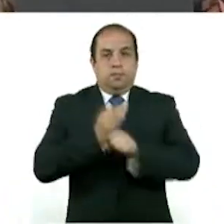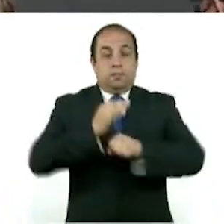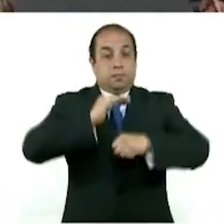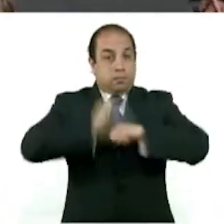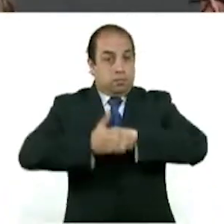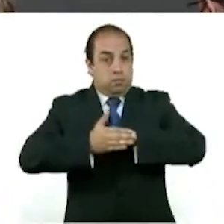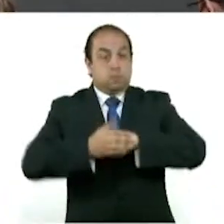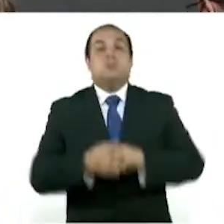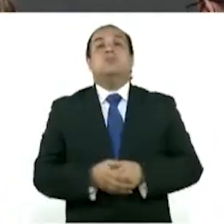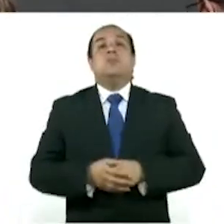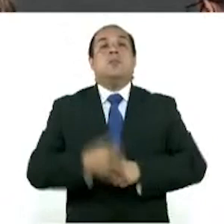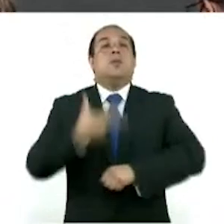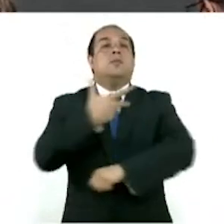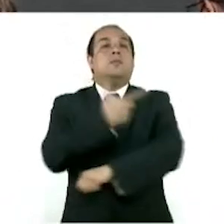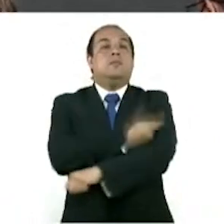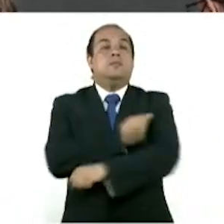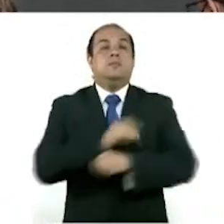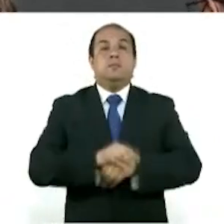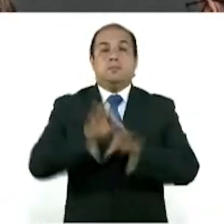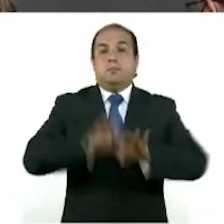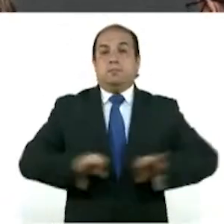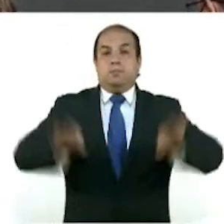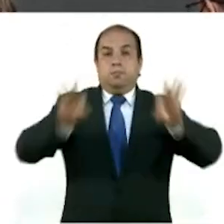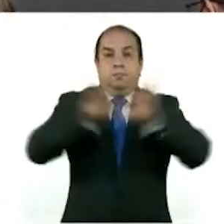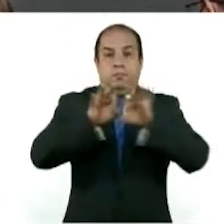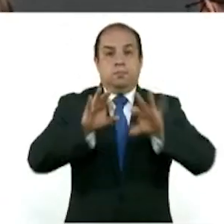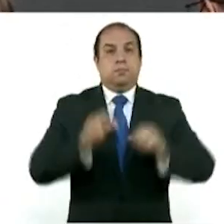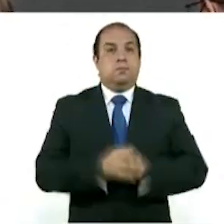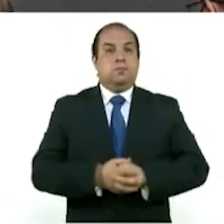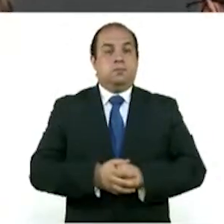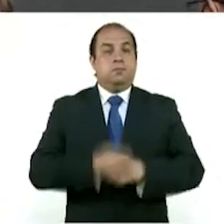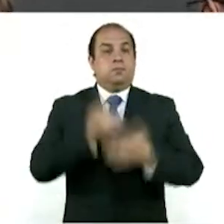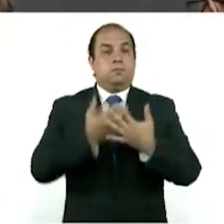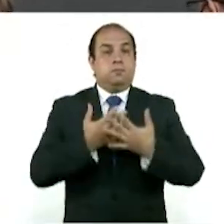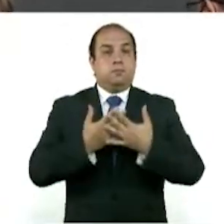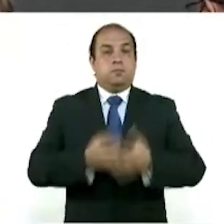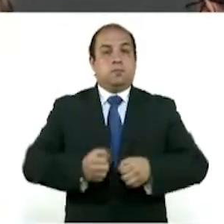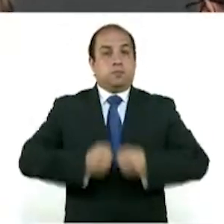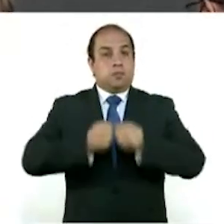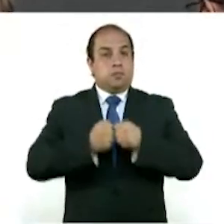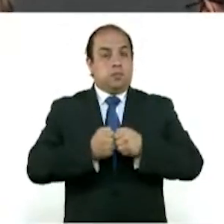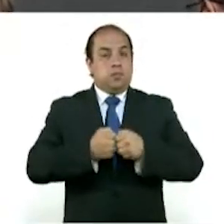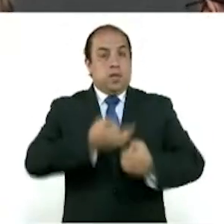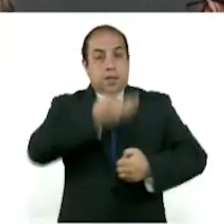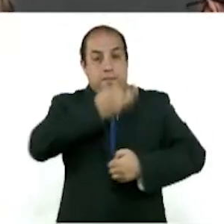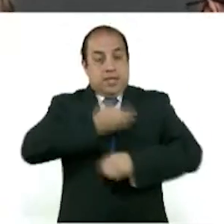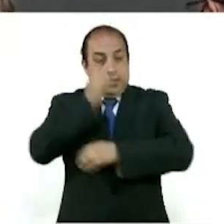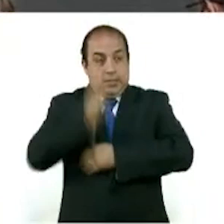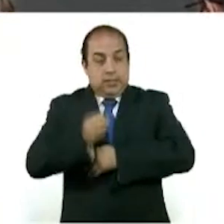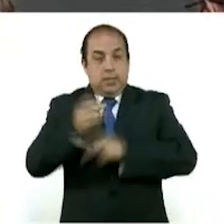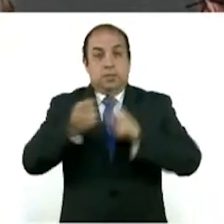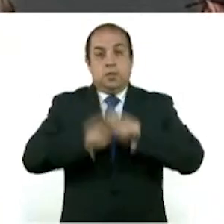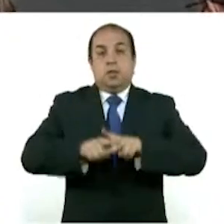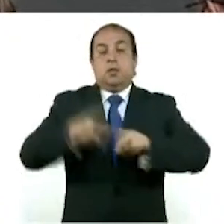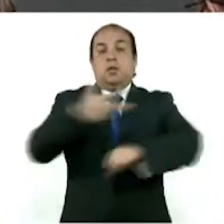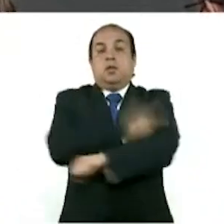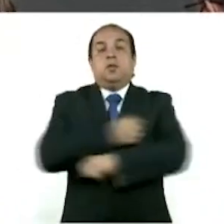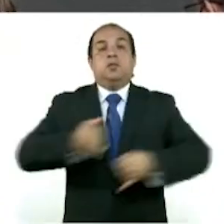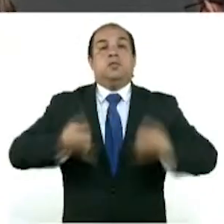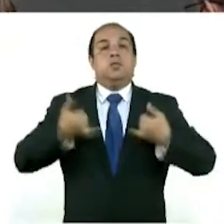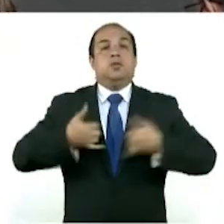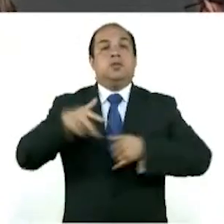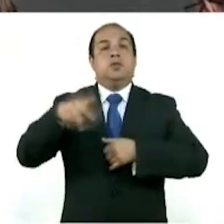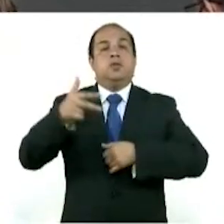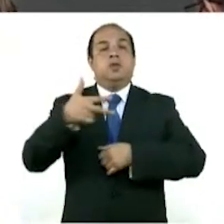enviaron y también es importante, estamos esperando la confirmación del inicio de la vacunación de los jóvenes de 12 y 13 años. Nosotros